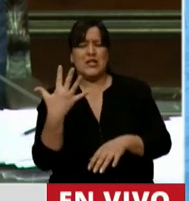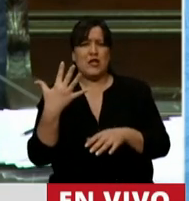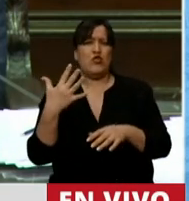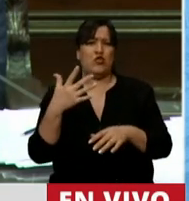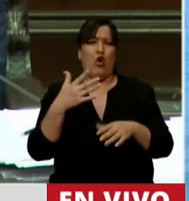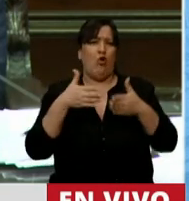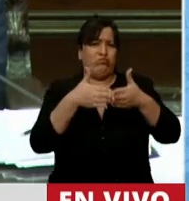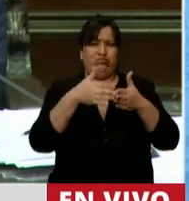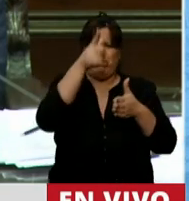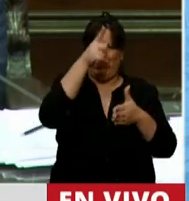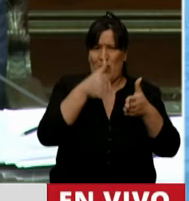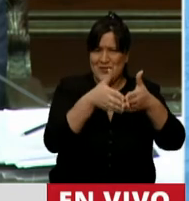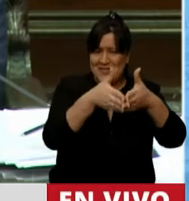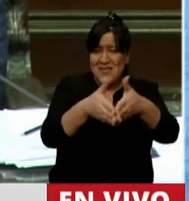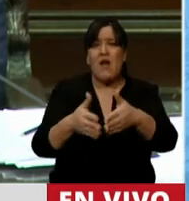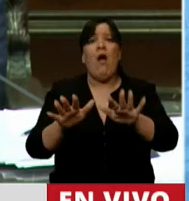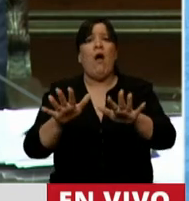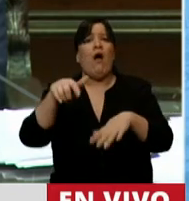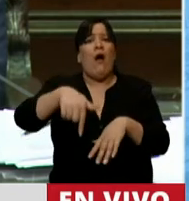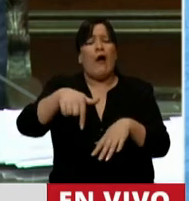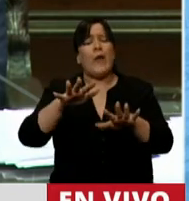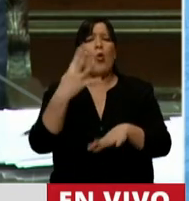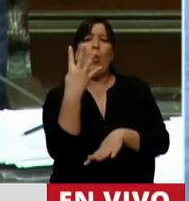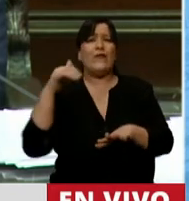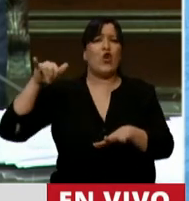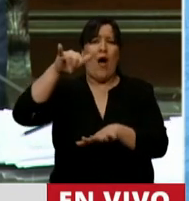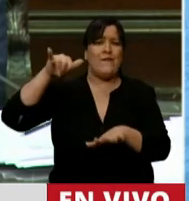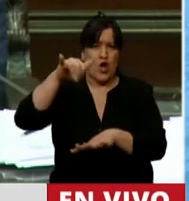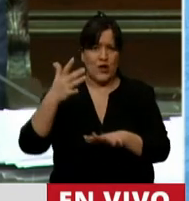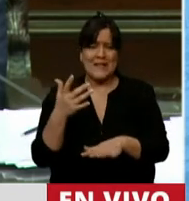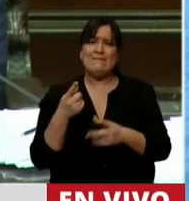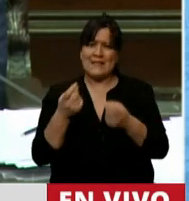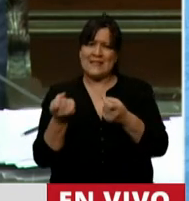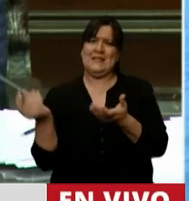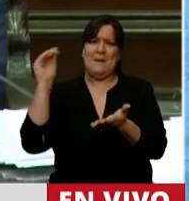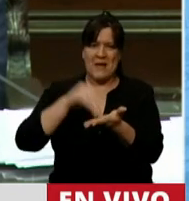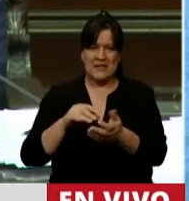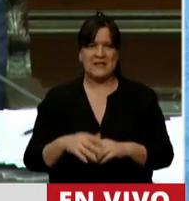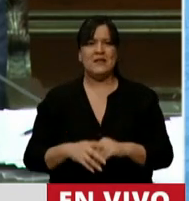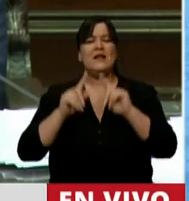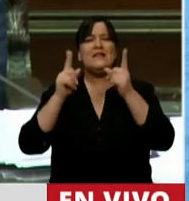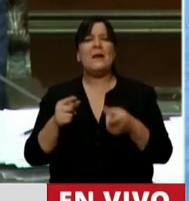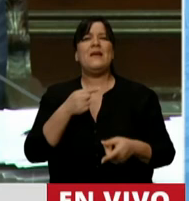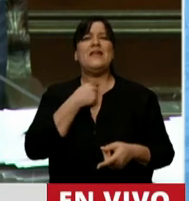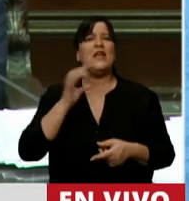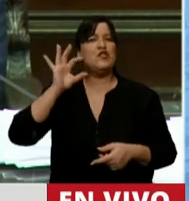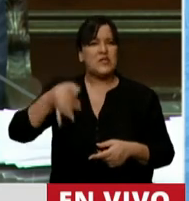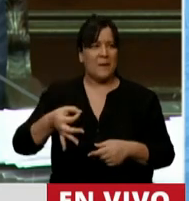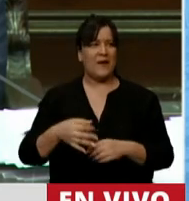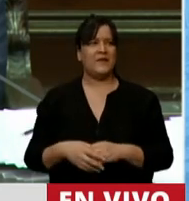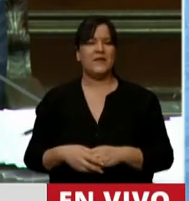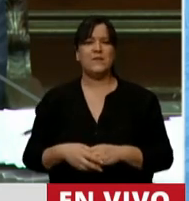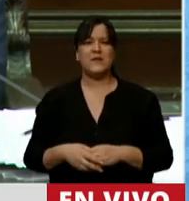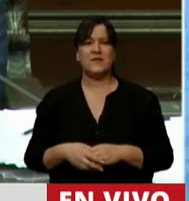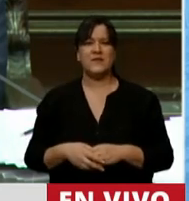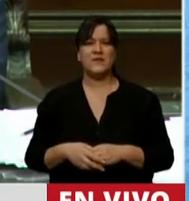y tienen apenas 4 aviones. Quiero saber también sobre